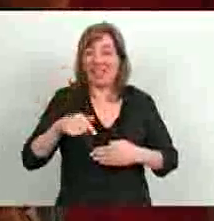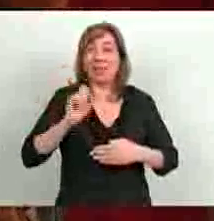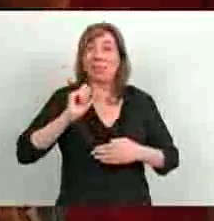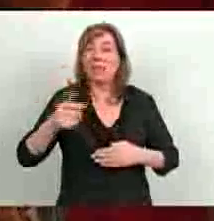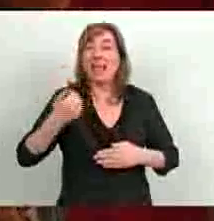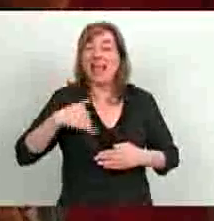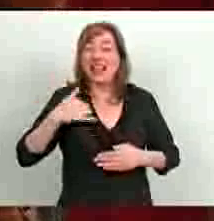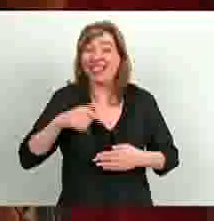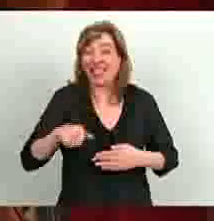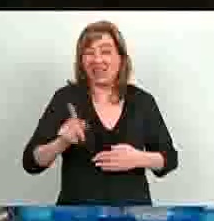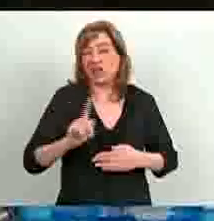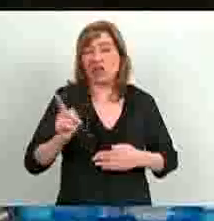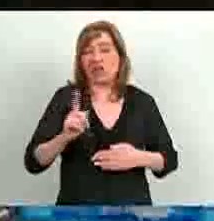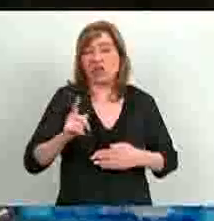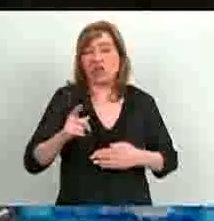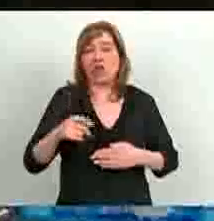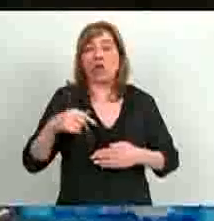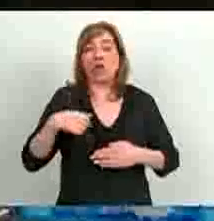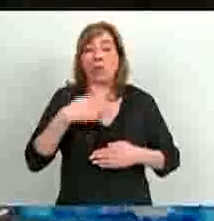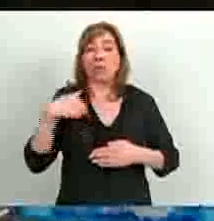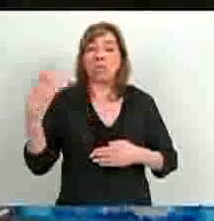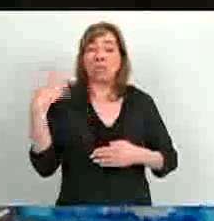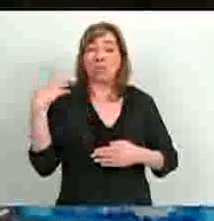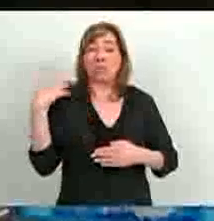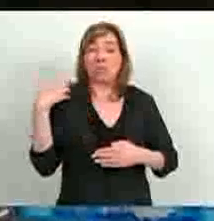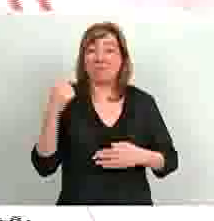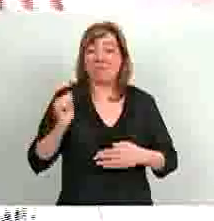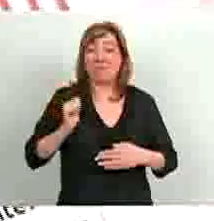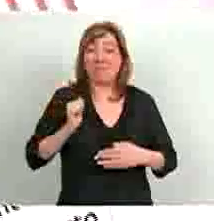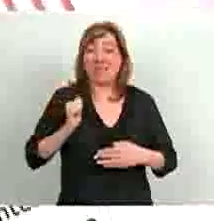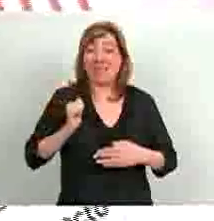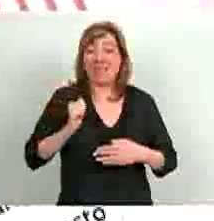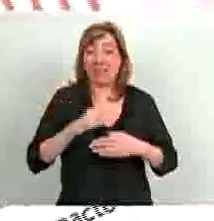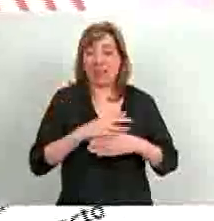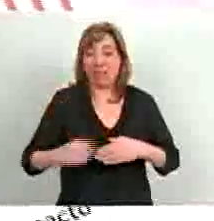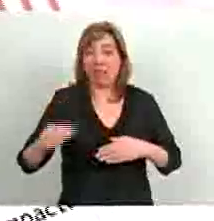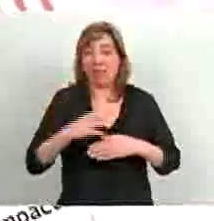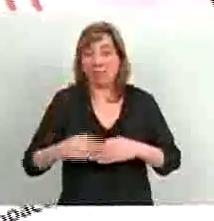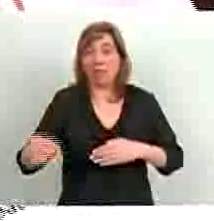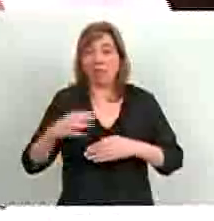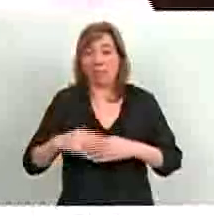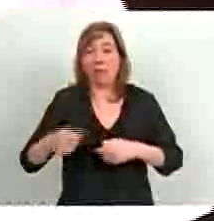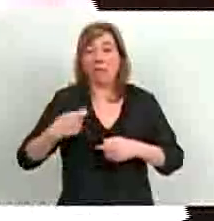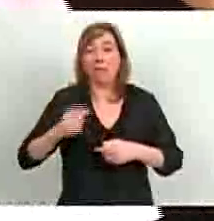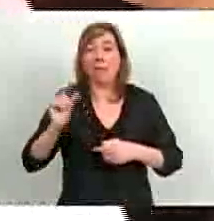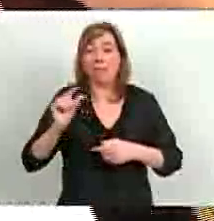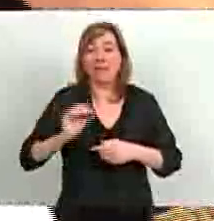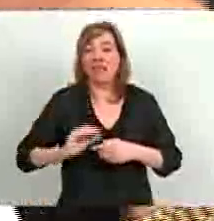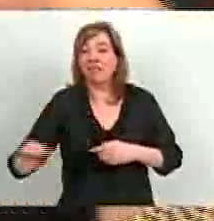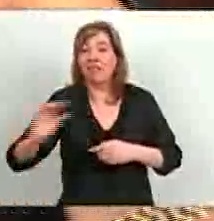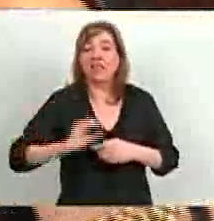YPF había sido vaciada durante la dictadura con préstamos, Pero además, Lugo terminó presa de las